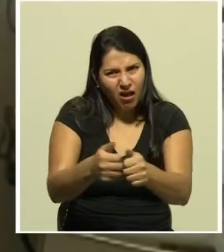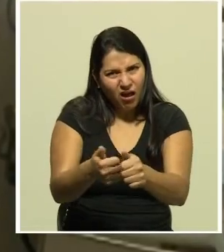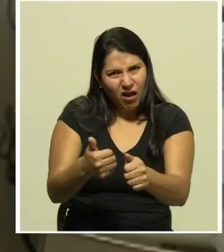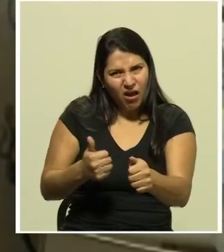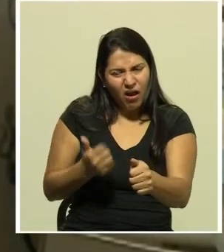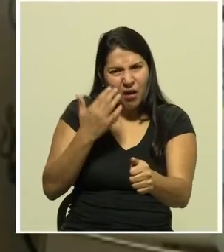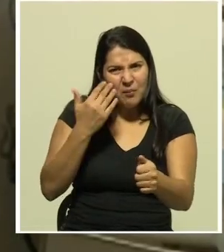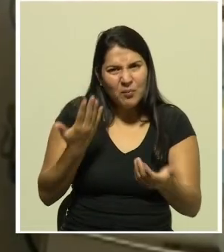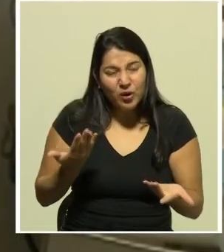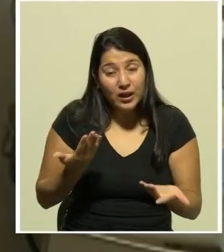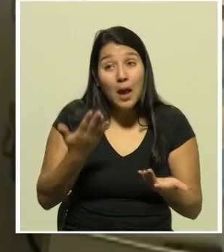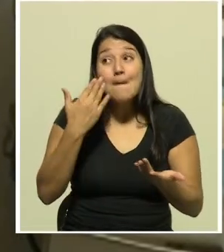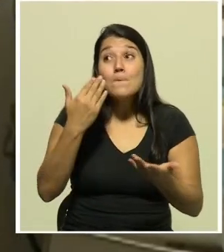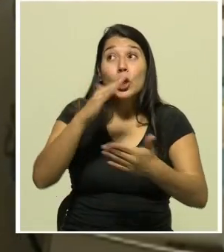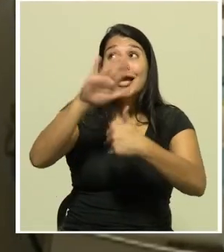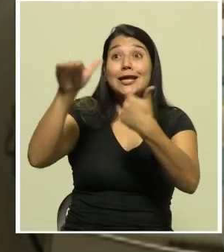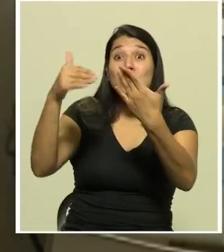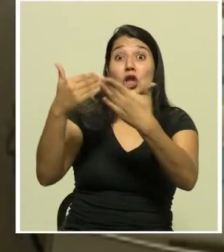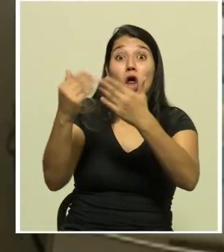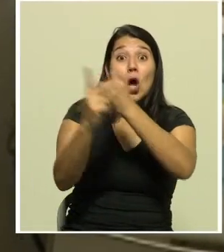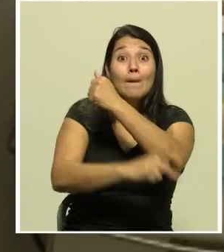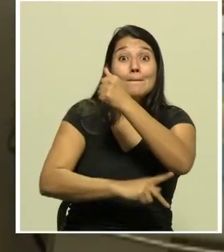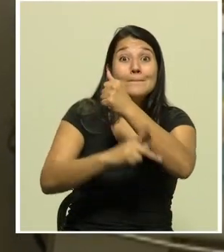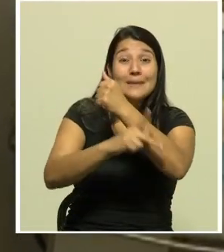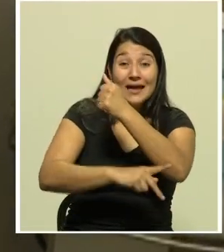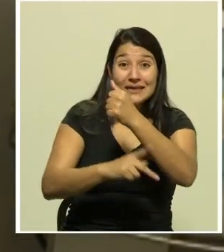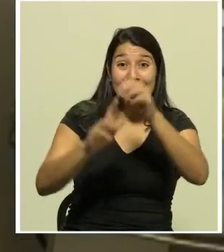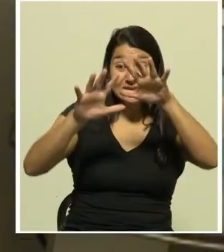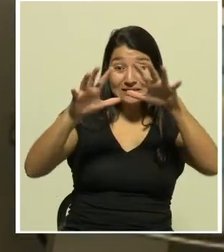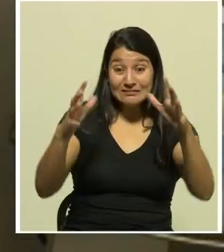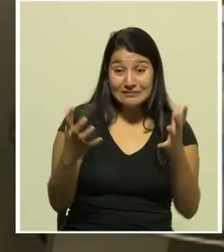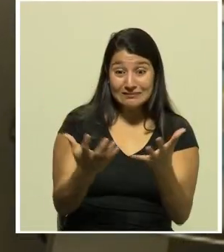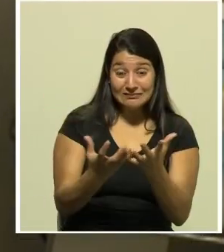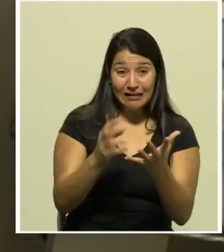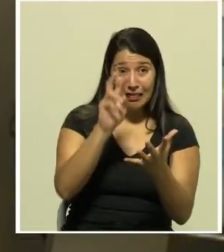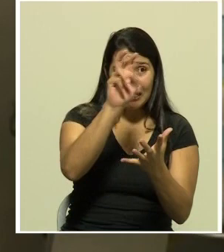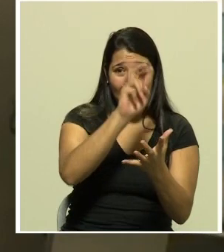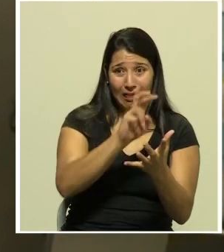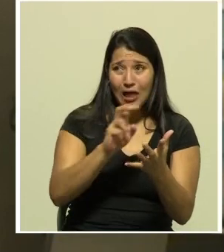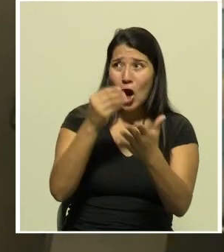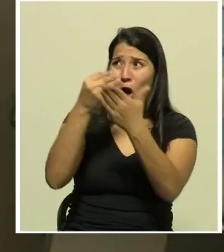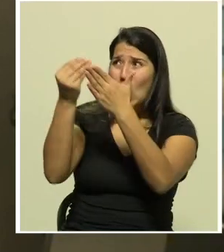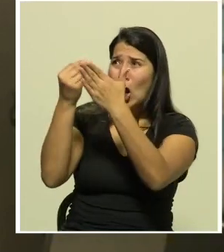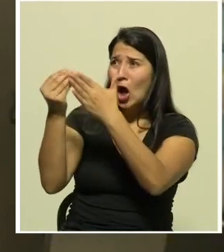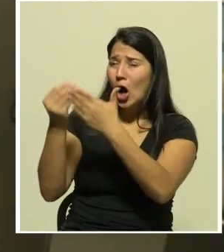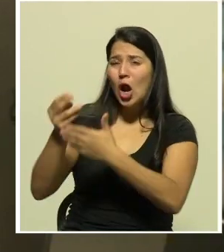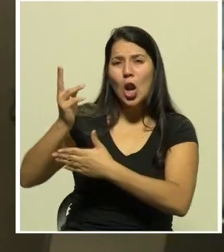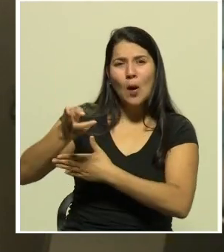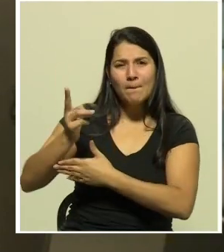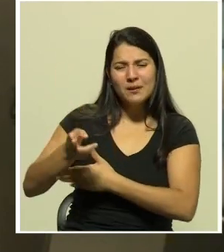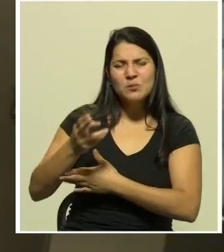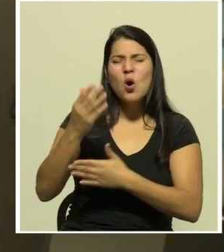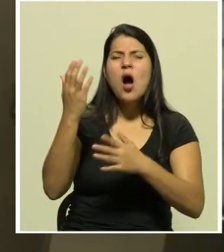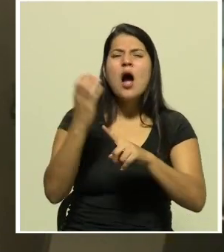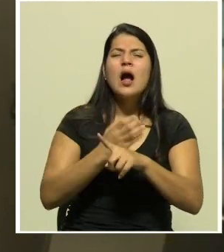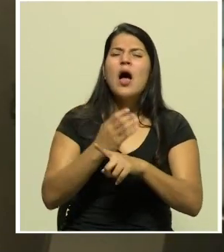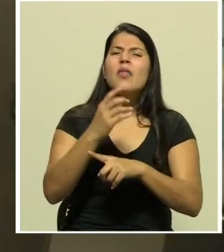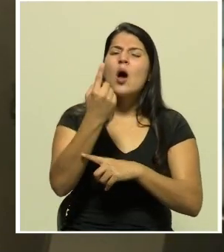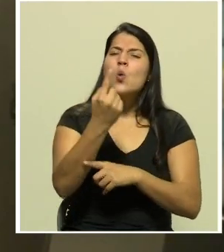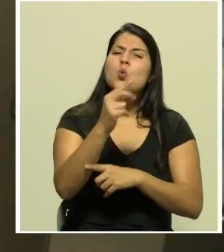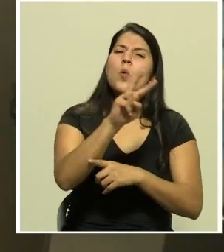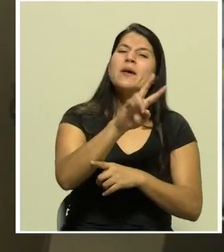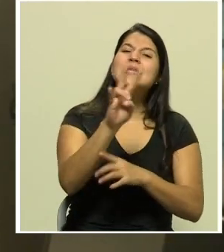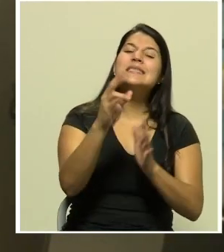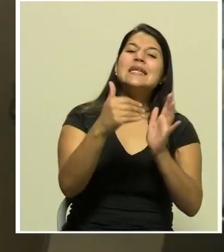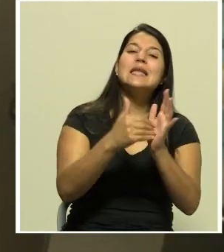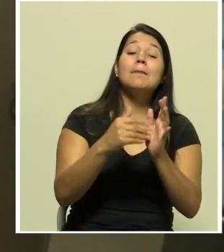especie de guerra comercial cada equipo contratado por la caja tiene un costo de entre 27 mil a 37 mil dólares